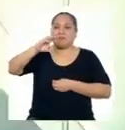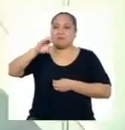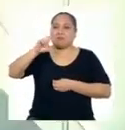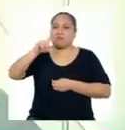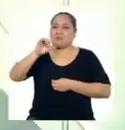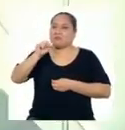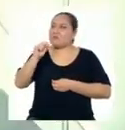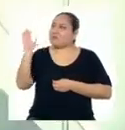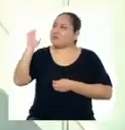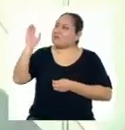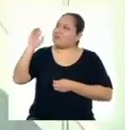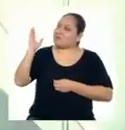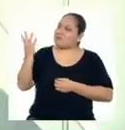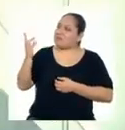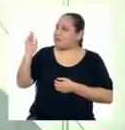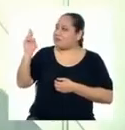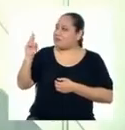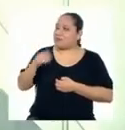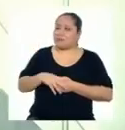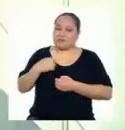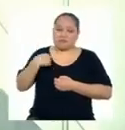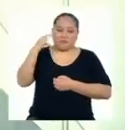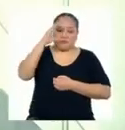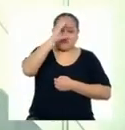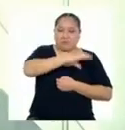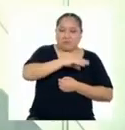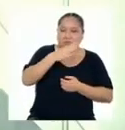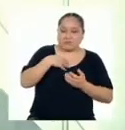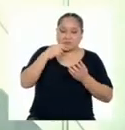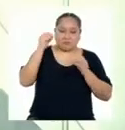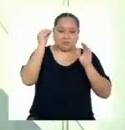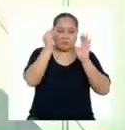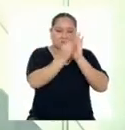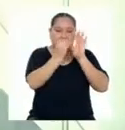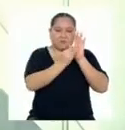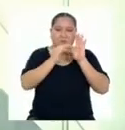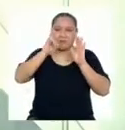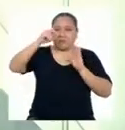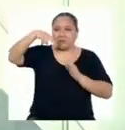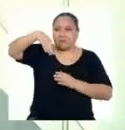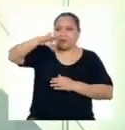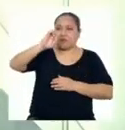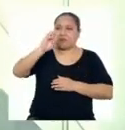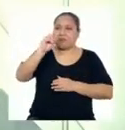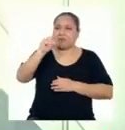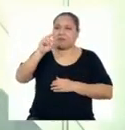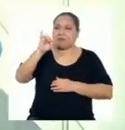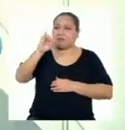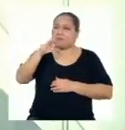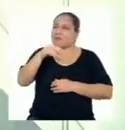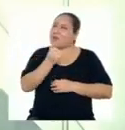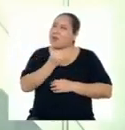Profesor, hace unos días estuve buscando información para mi infografía Y encontré que algunos elementos tienen diferentes